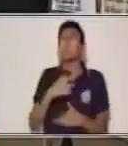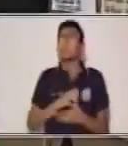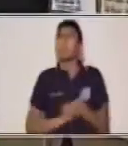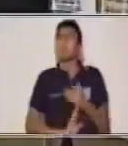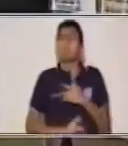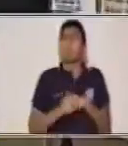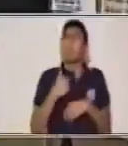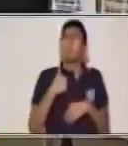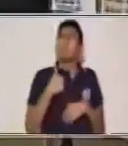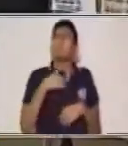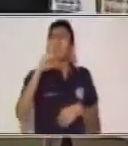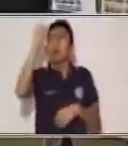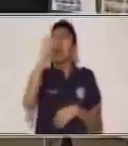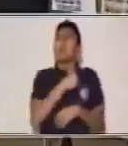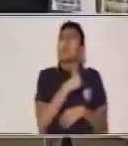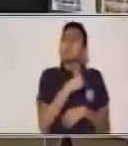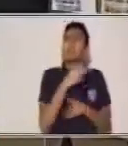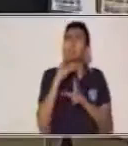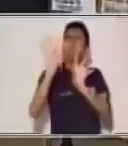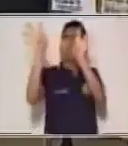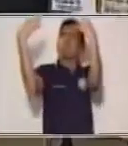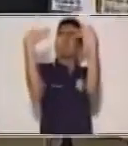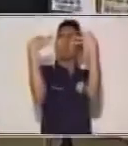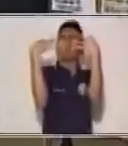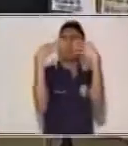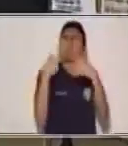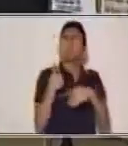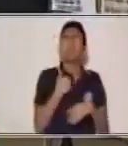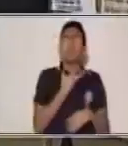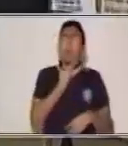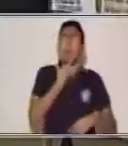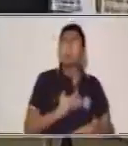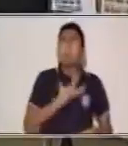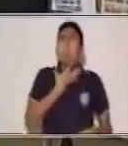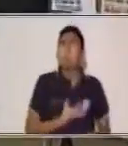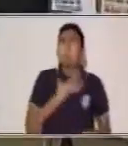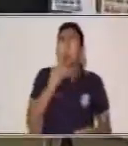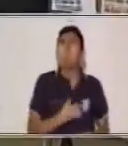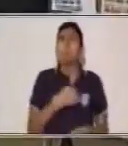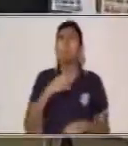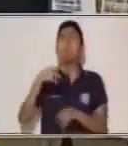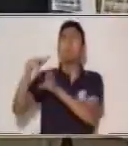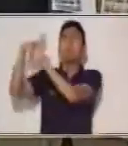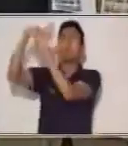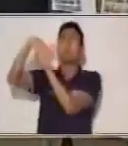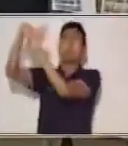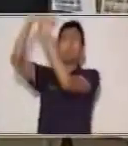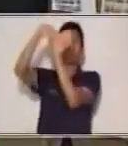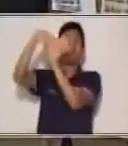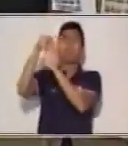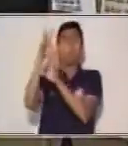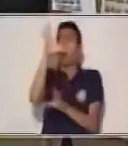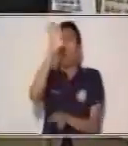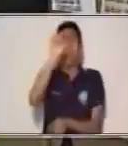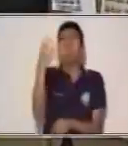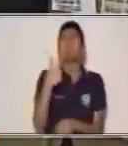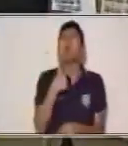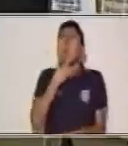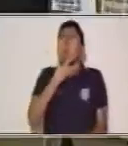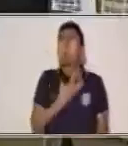noble acción. Sin darse cuenta que aquel caballero de poncho y sombrero